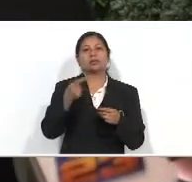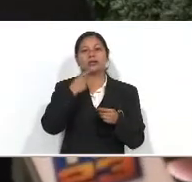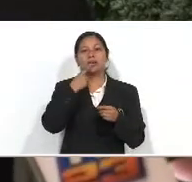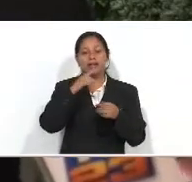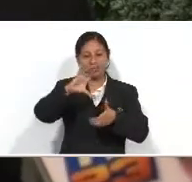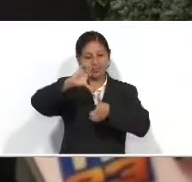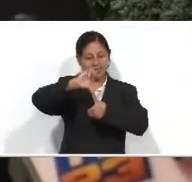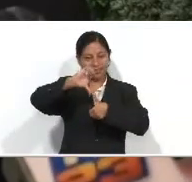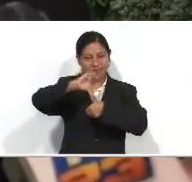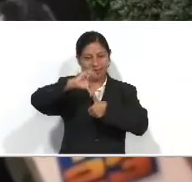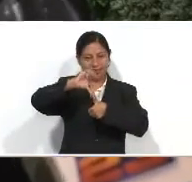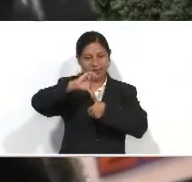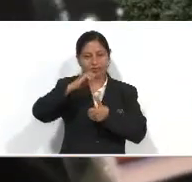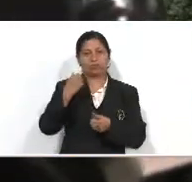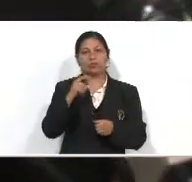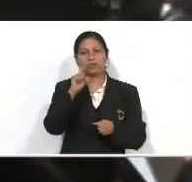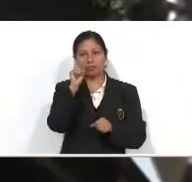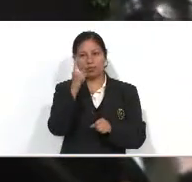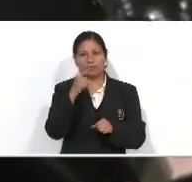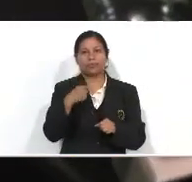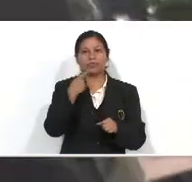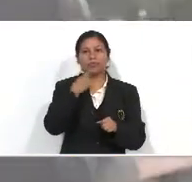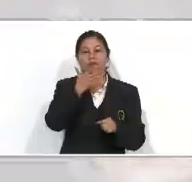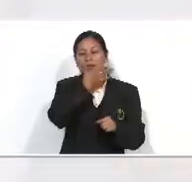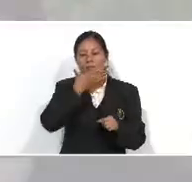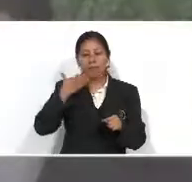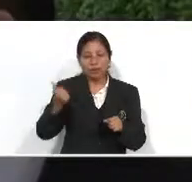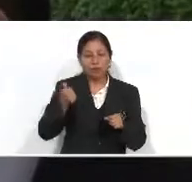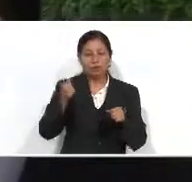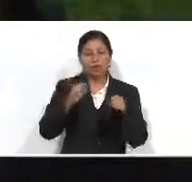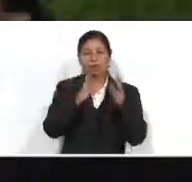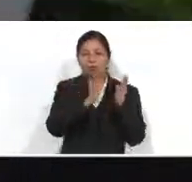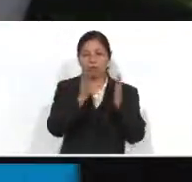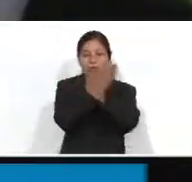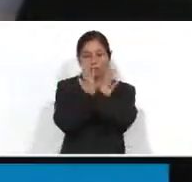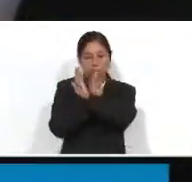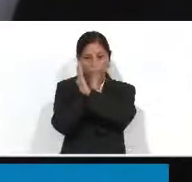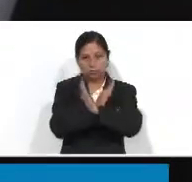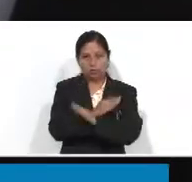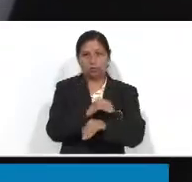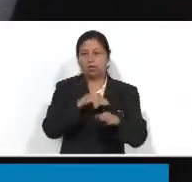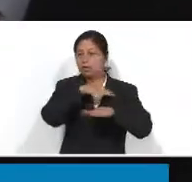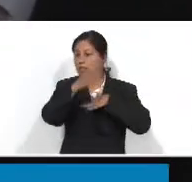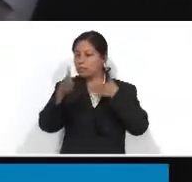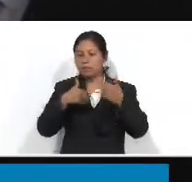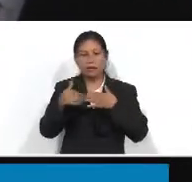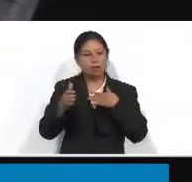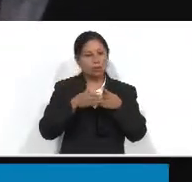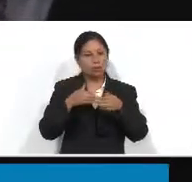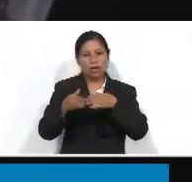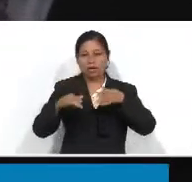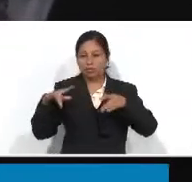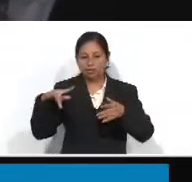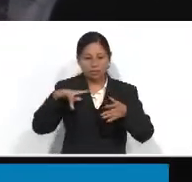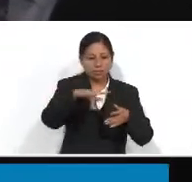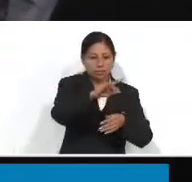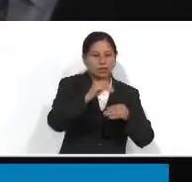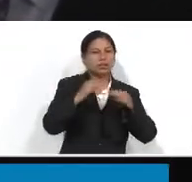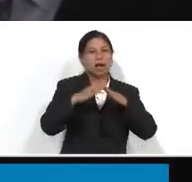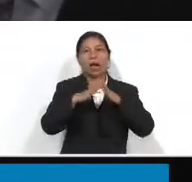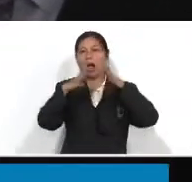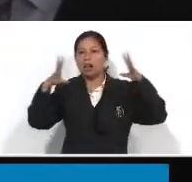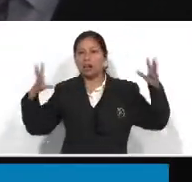Centroamérica, pues ya tenemos establecidos mejores protocolos. La vulnerabilidad en cualquier aeropuerto del mundo es alta